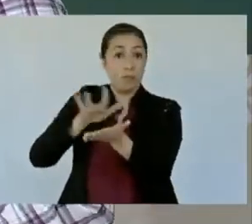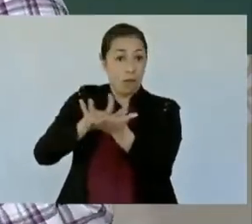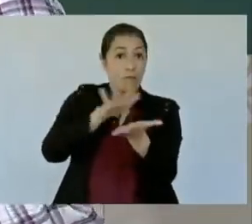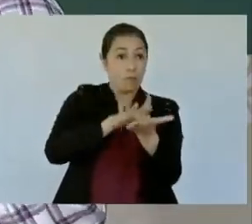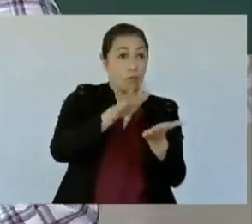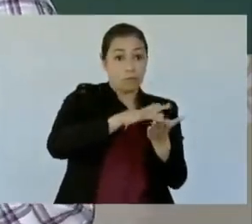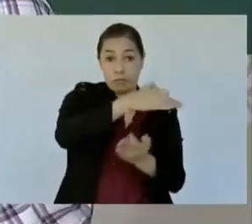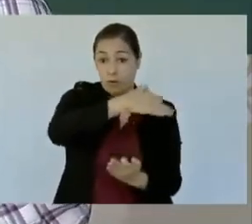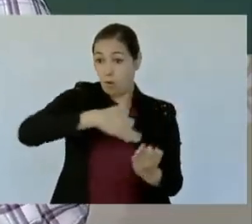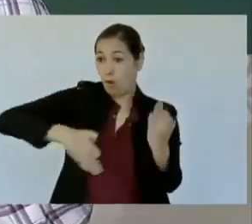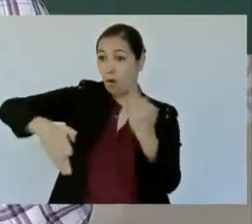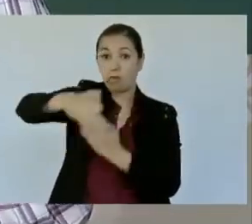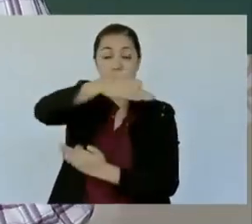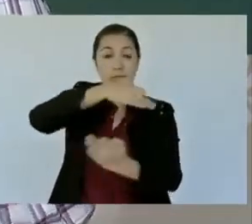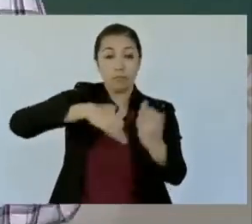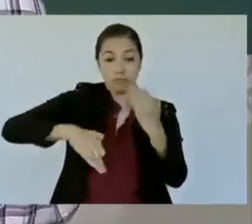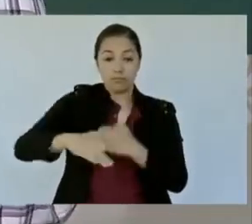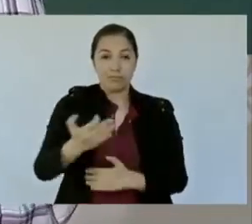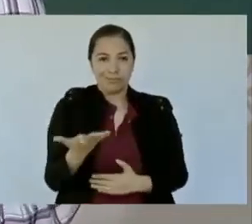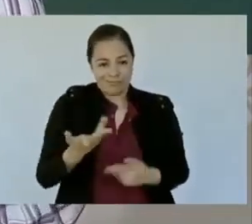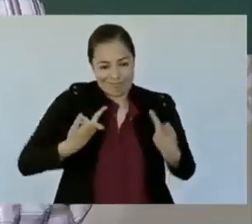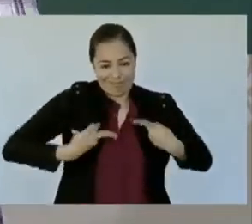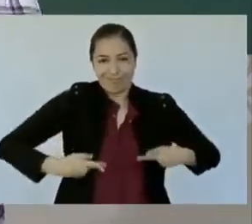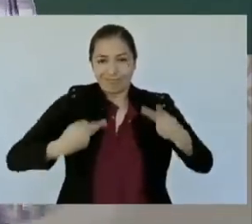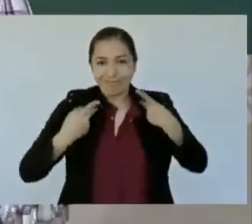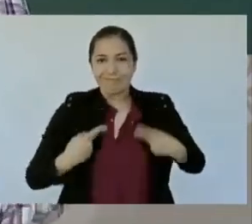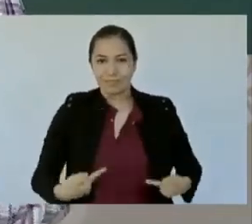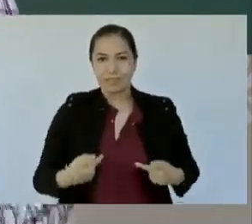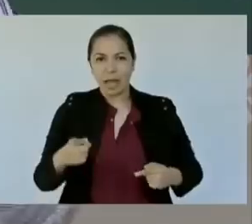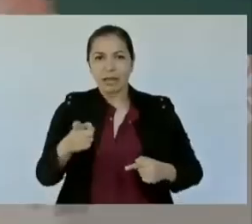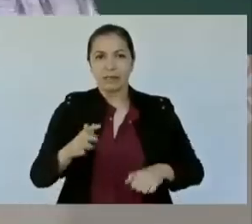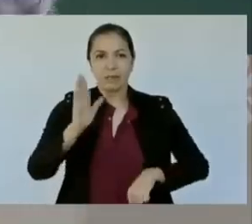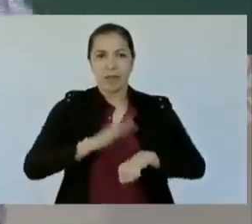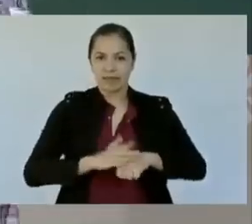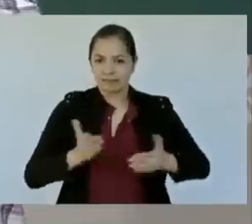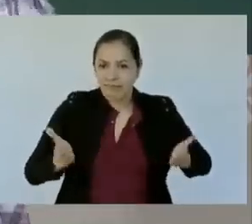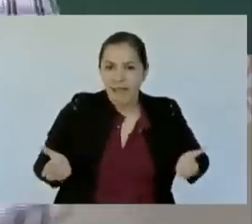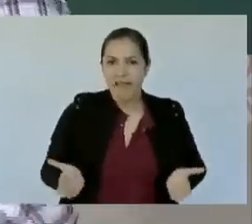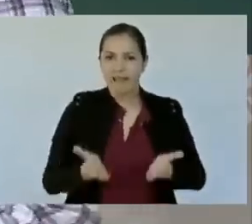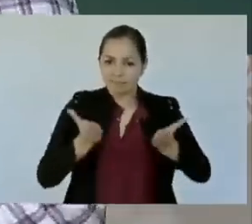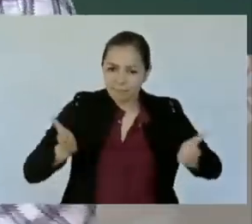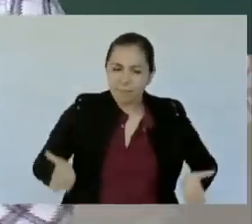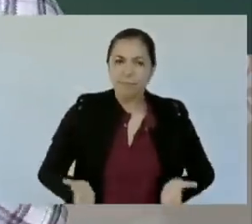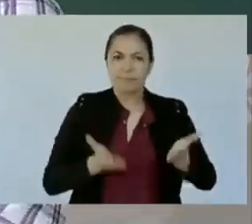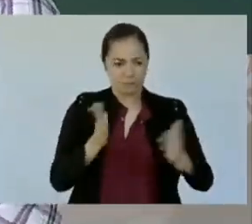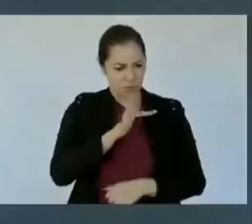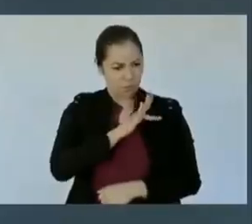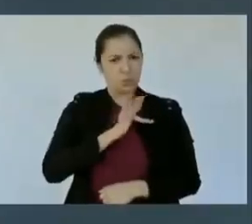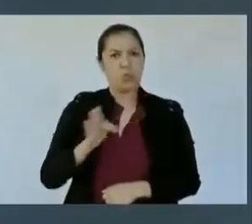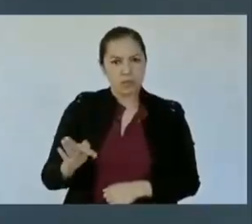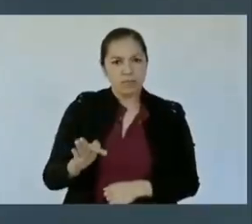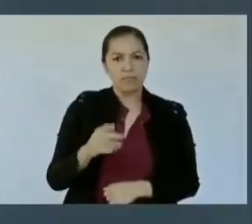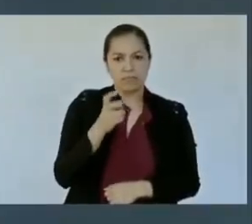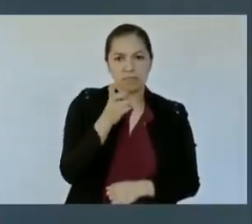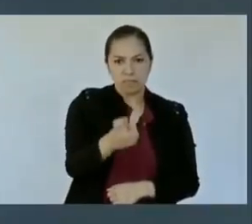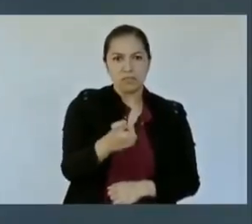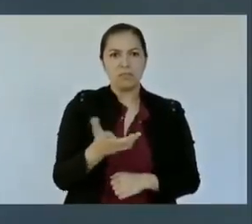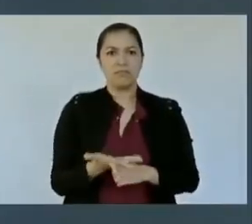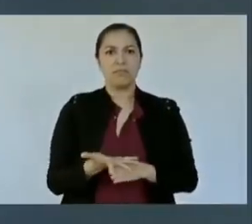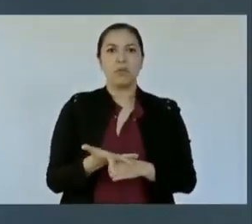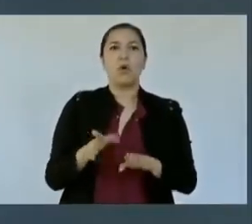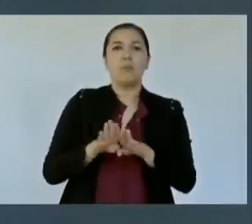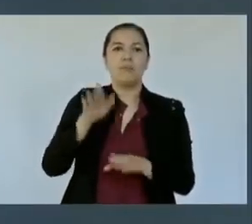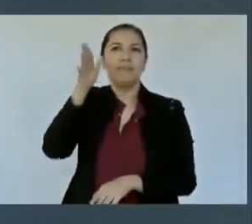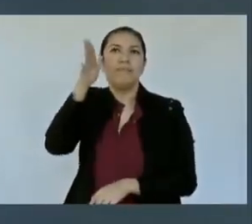recibir esta gente, que la va a animar más, que van a ver esa posibilidad de futuro.